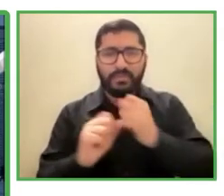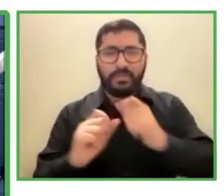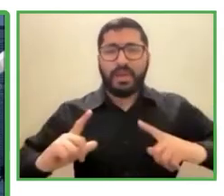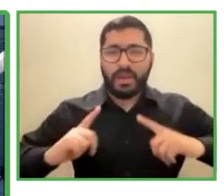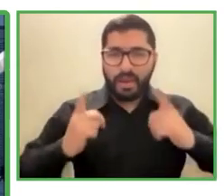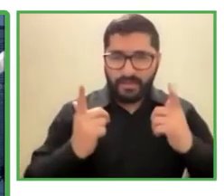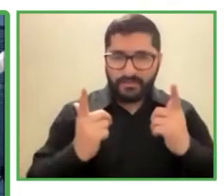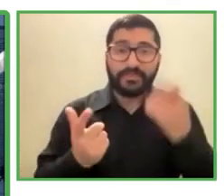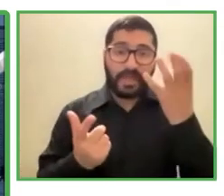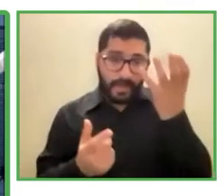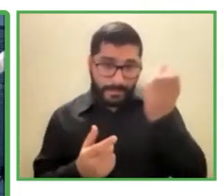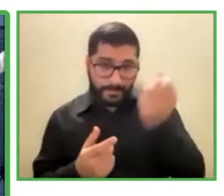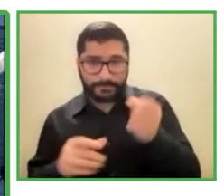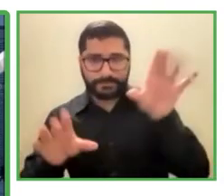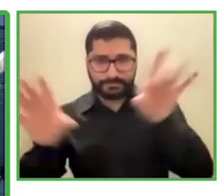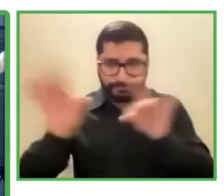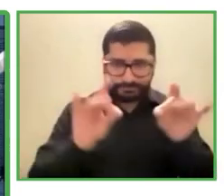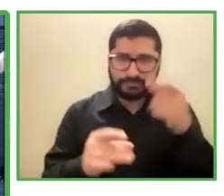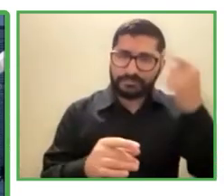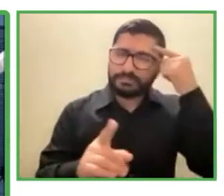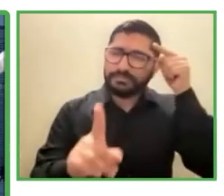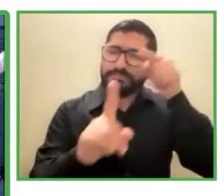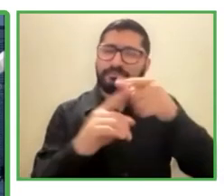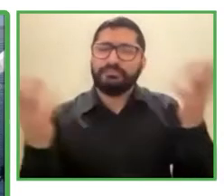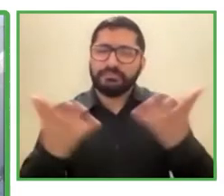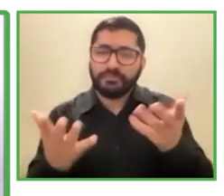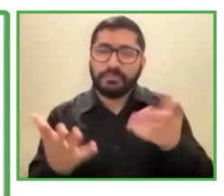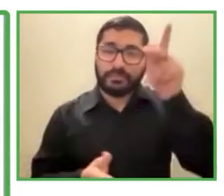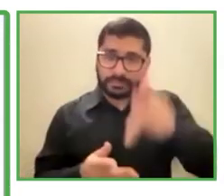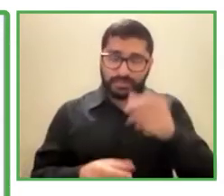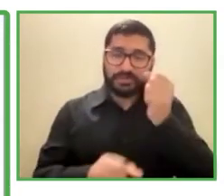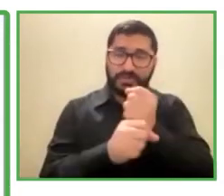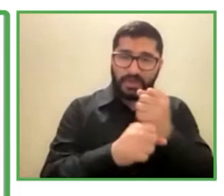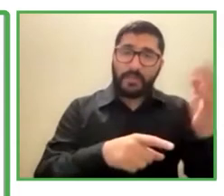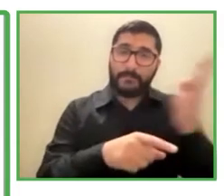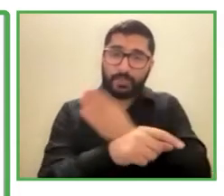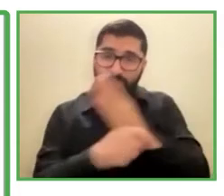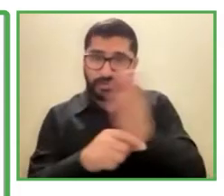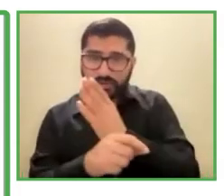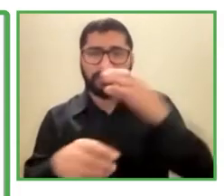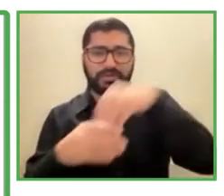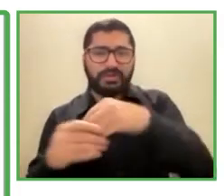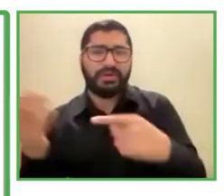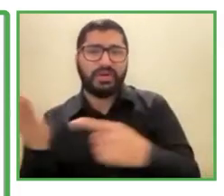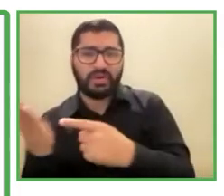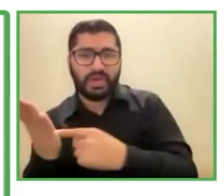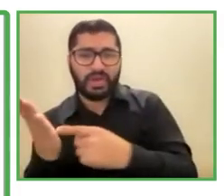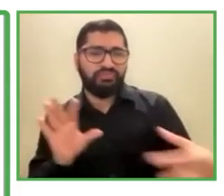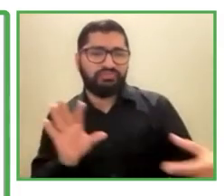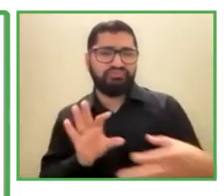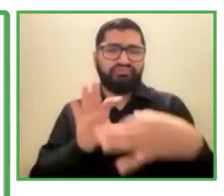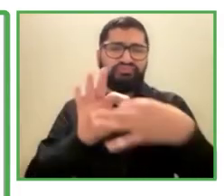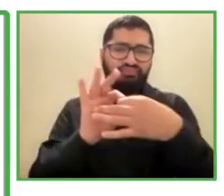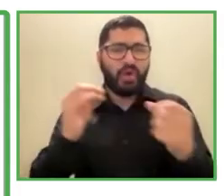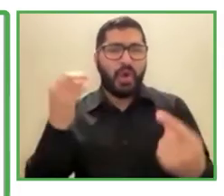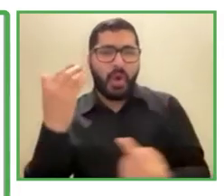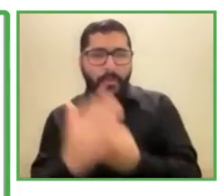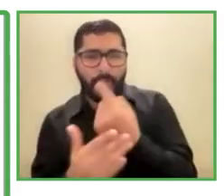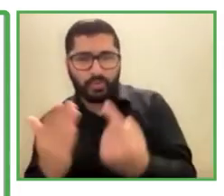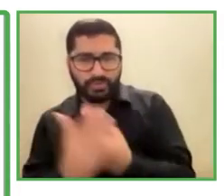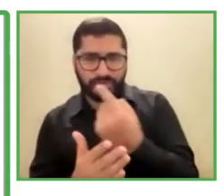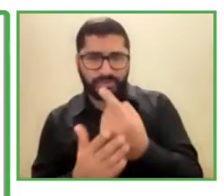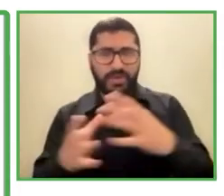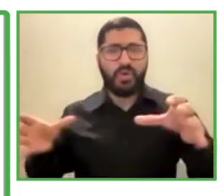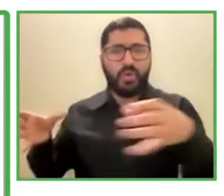es sacrificio para la tecnología y el internet para conectar a comunidades marginalizadas a la economía y por